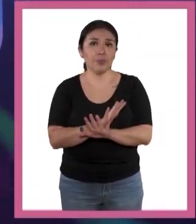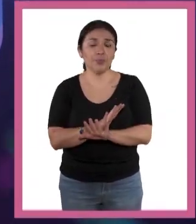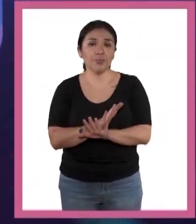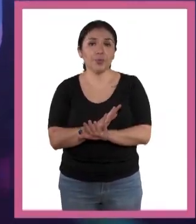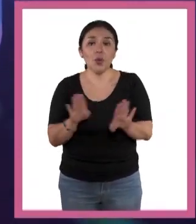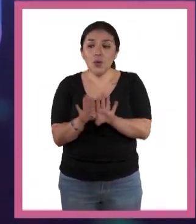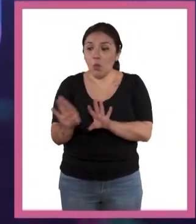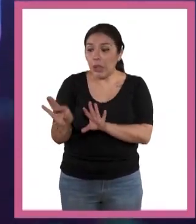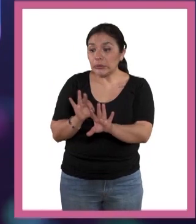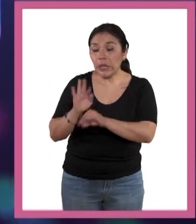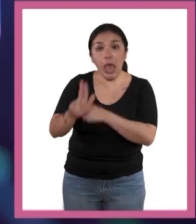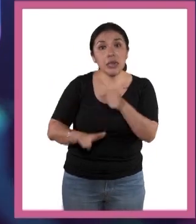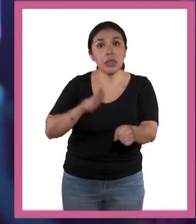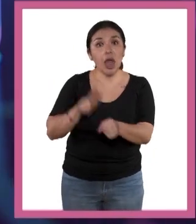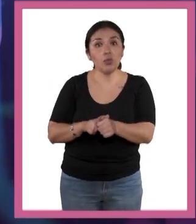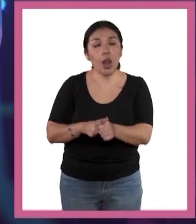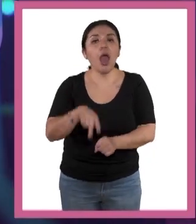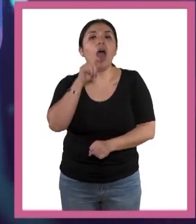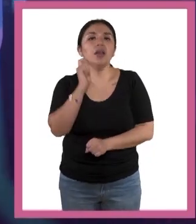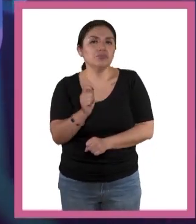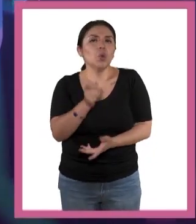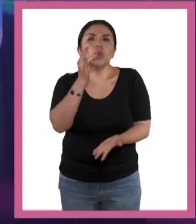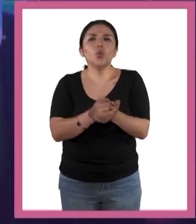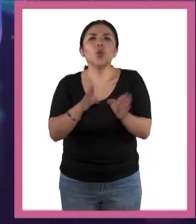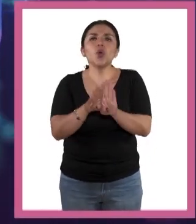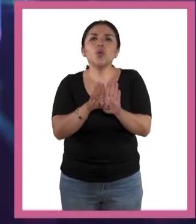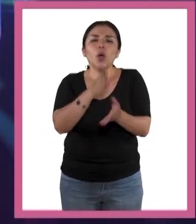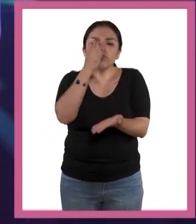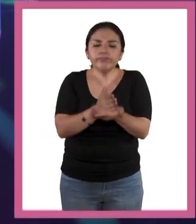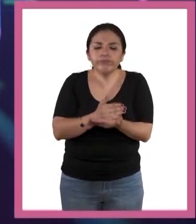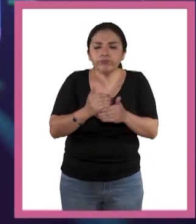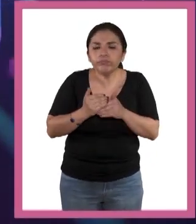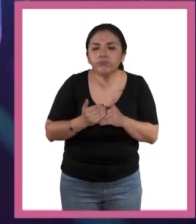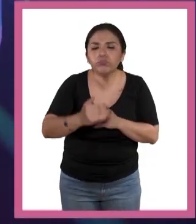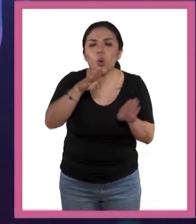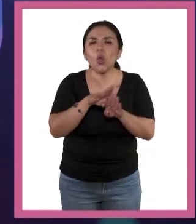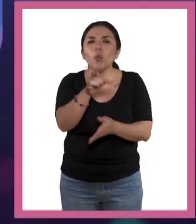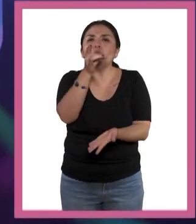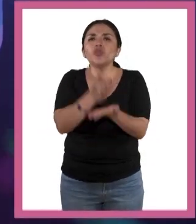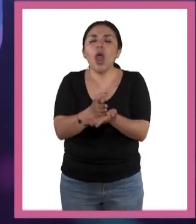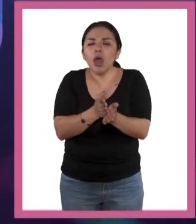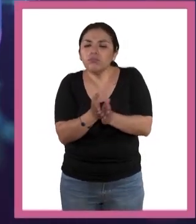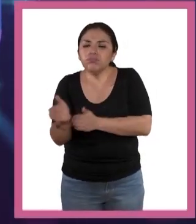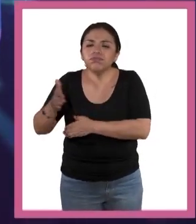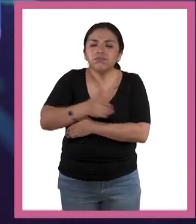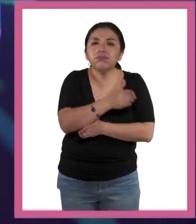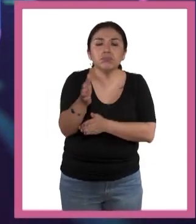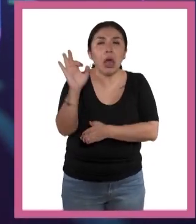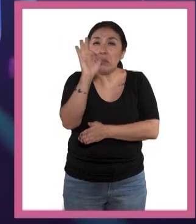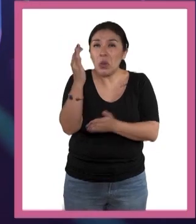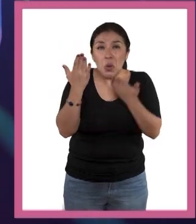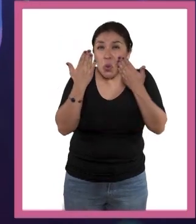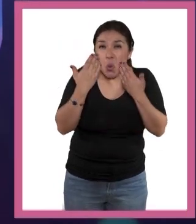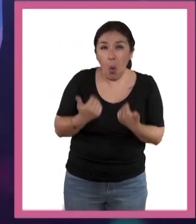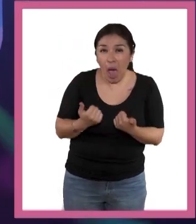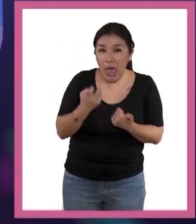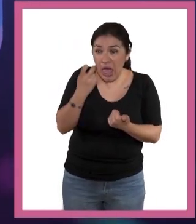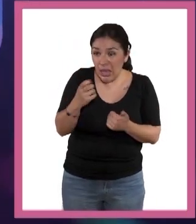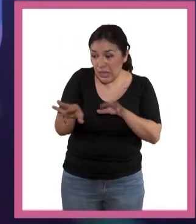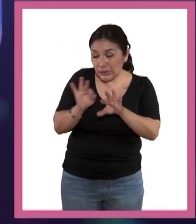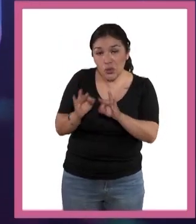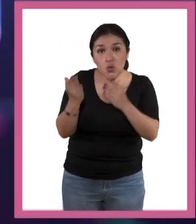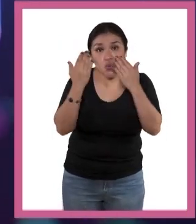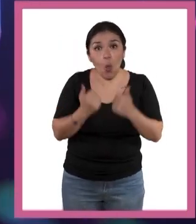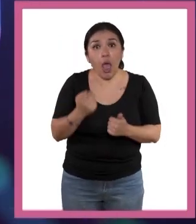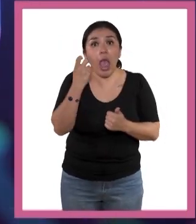La selección natural solamente nos va marcando direcciones puntuales. Si no existiera una presión de selección,